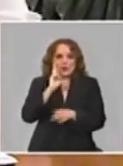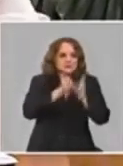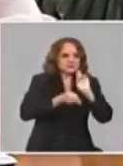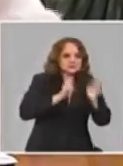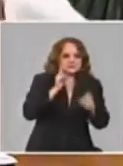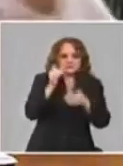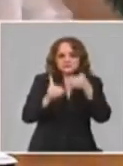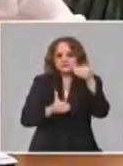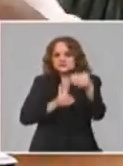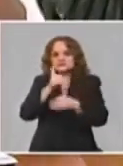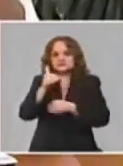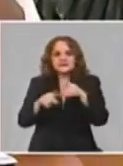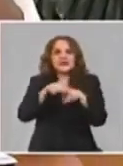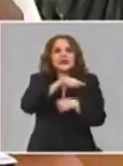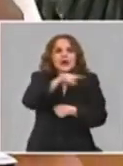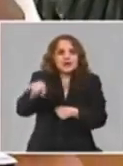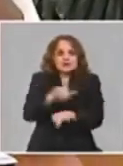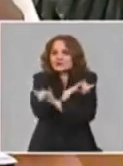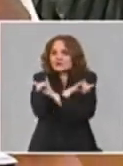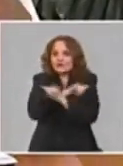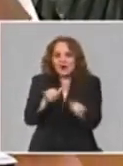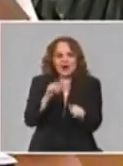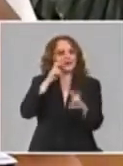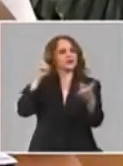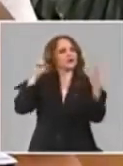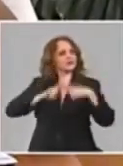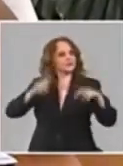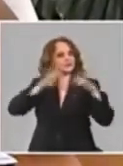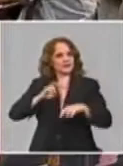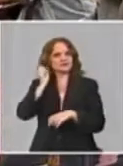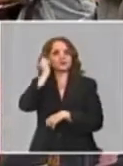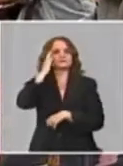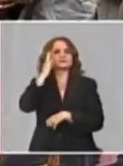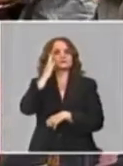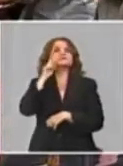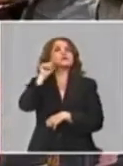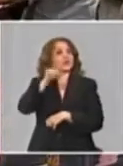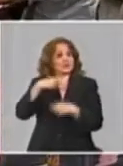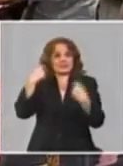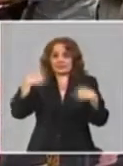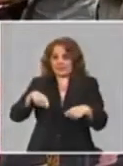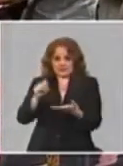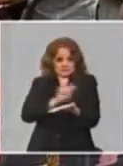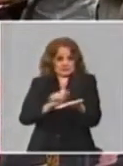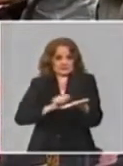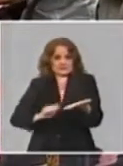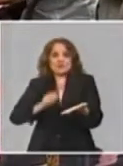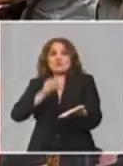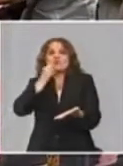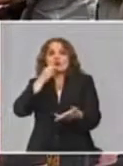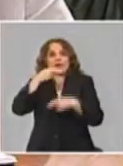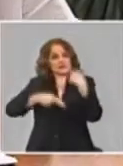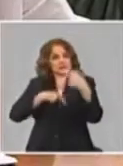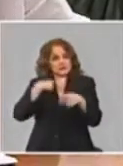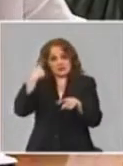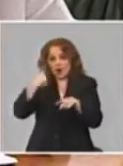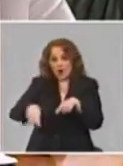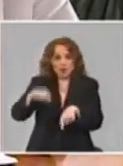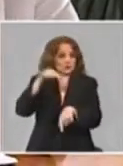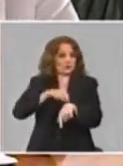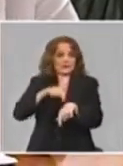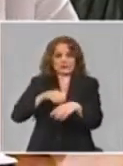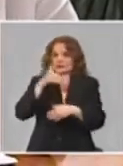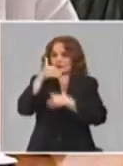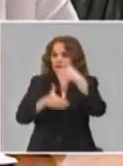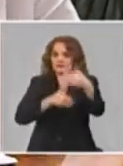innovaciones que hace esa innovación que en algún momento tenemos que escribirla porque son replicables y porque no se hacen así en ninguna otra